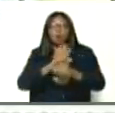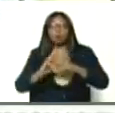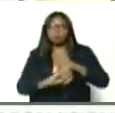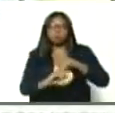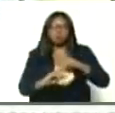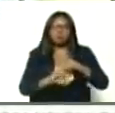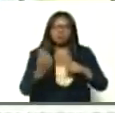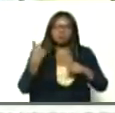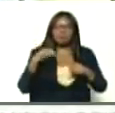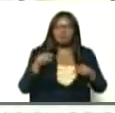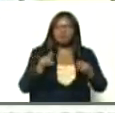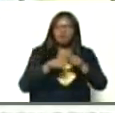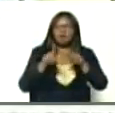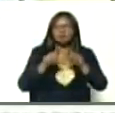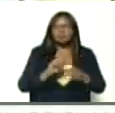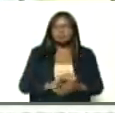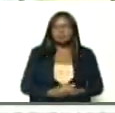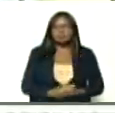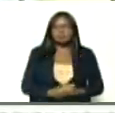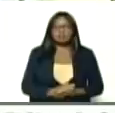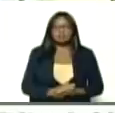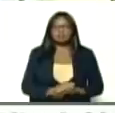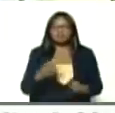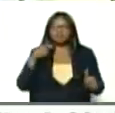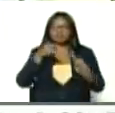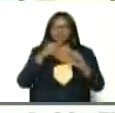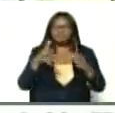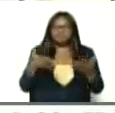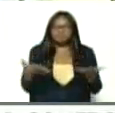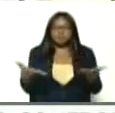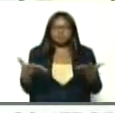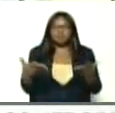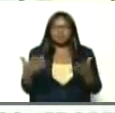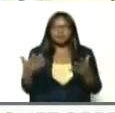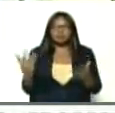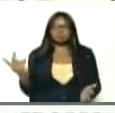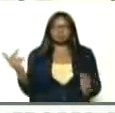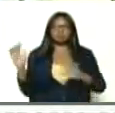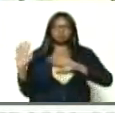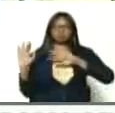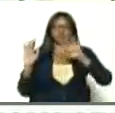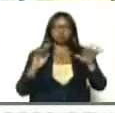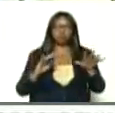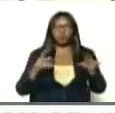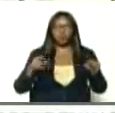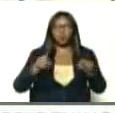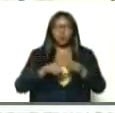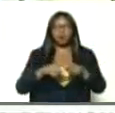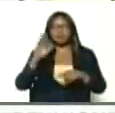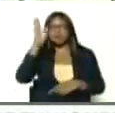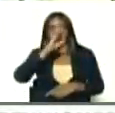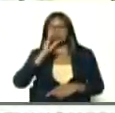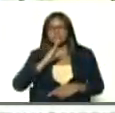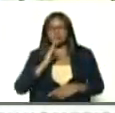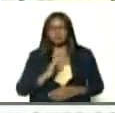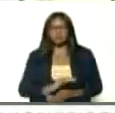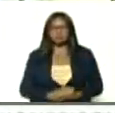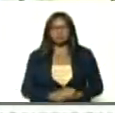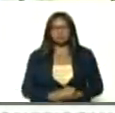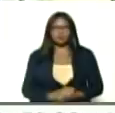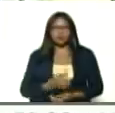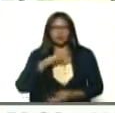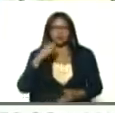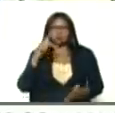tiene como, causal fundamental, la llegada de la variante, brasilera, a